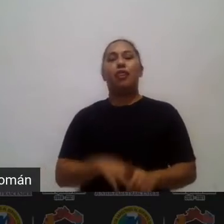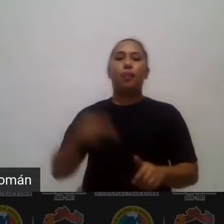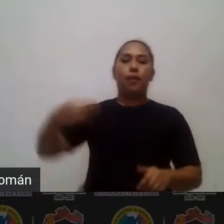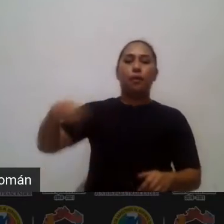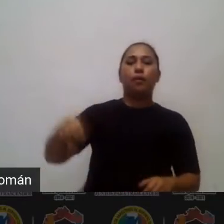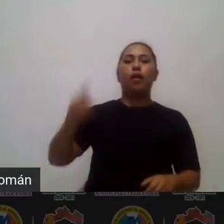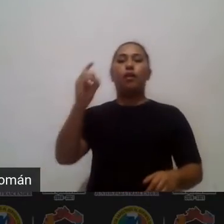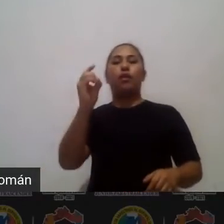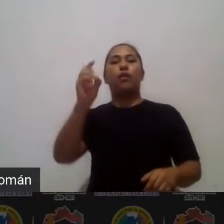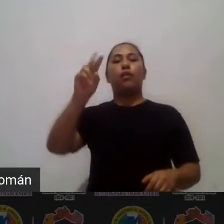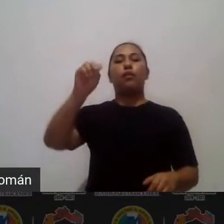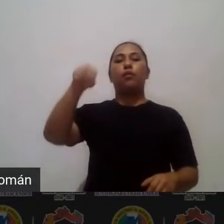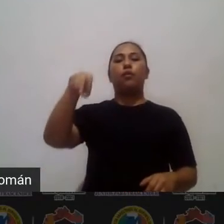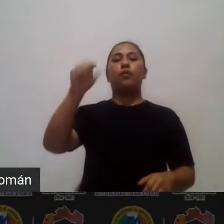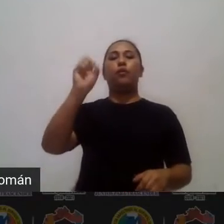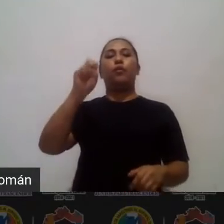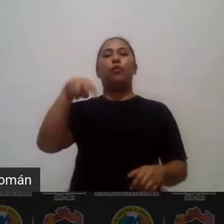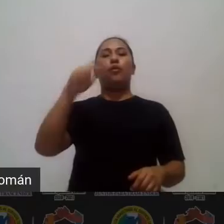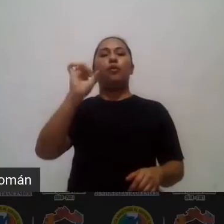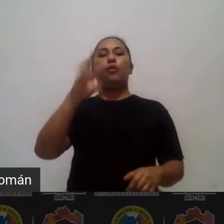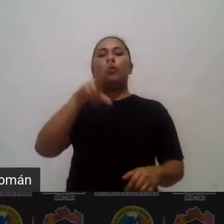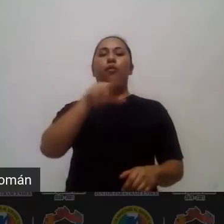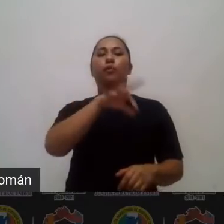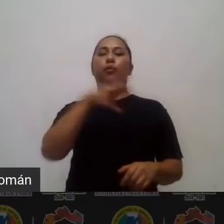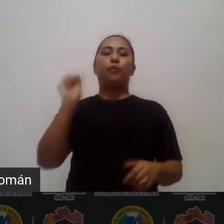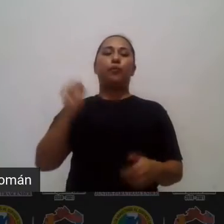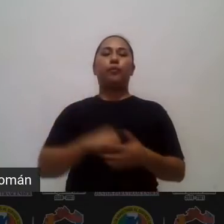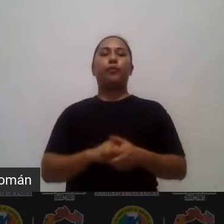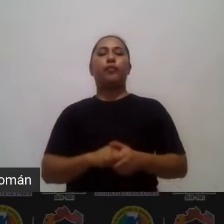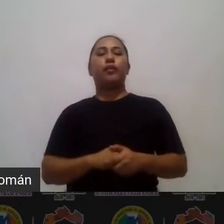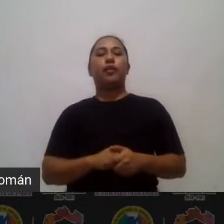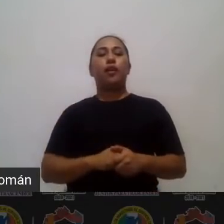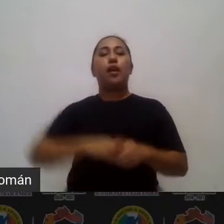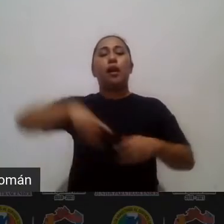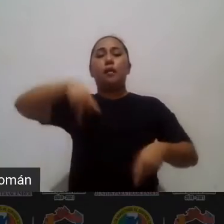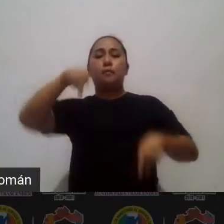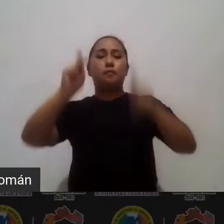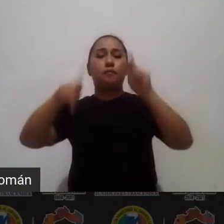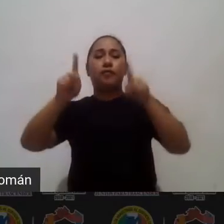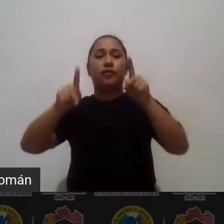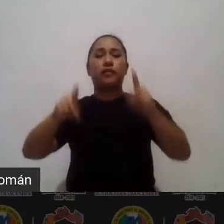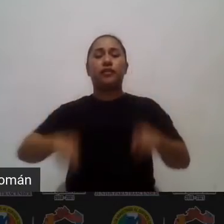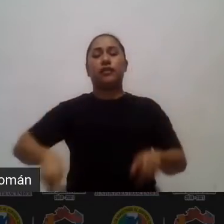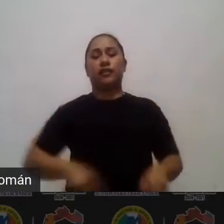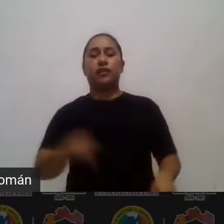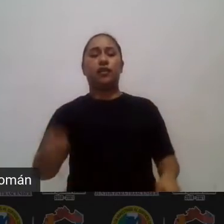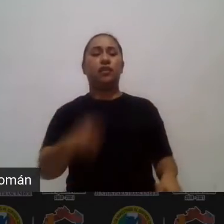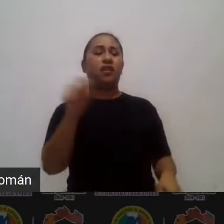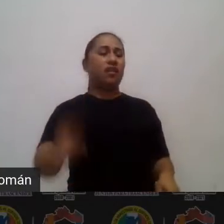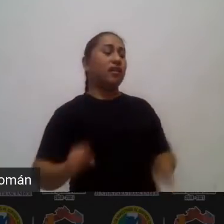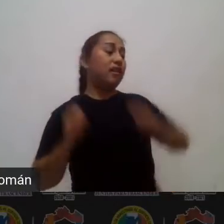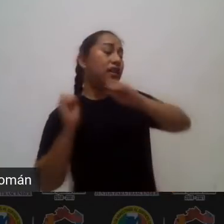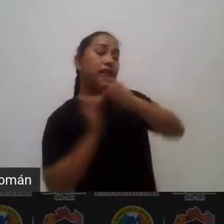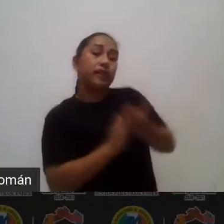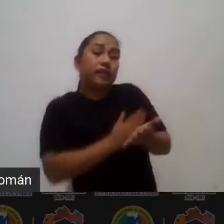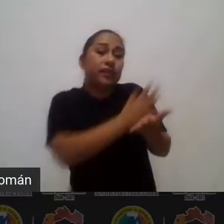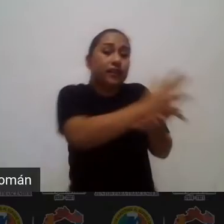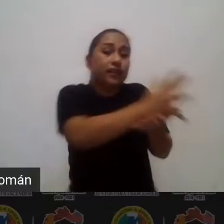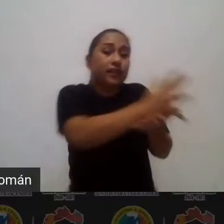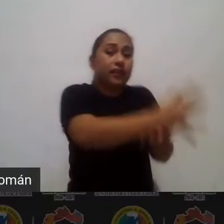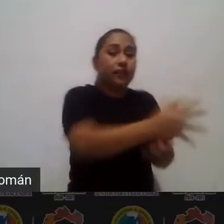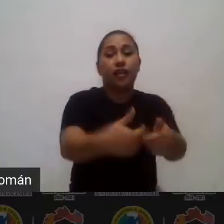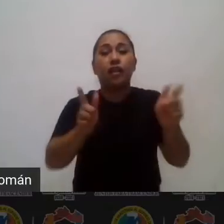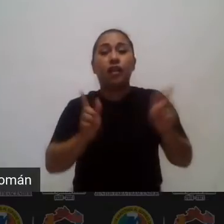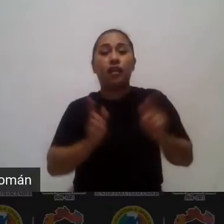donovans aquí presentes que es latoso que es preguntón que es inquieto se me sale del salón es contestón